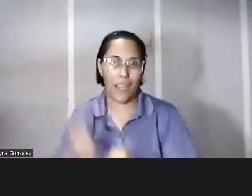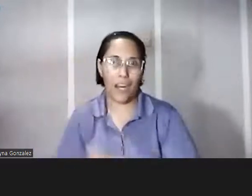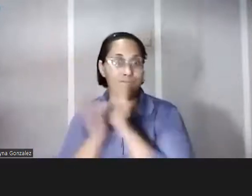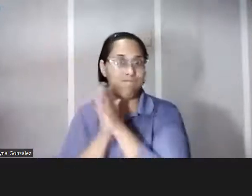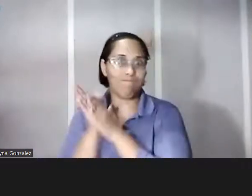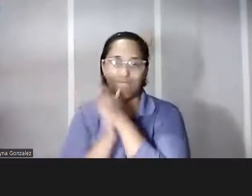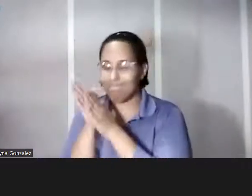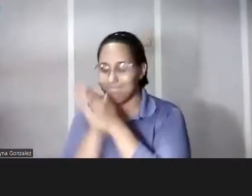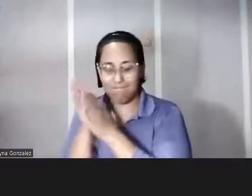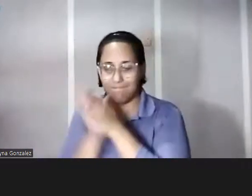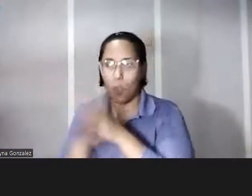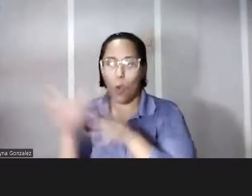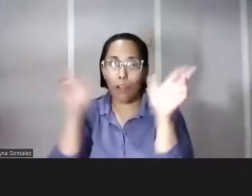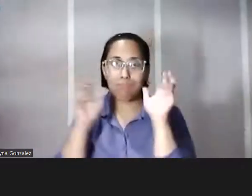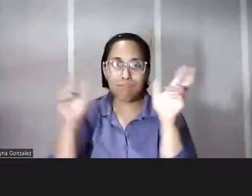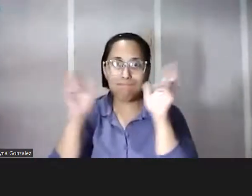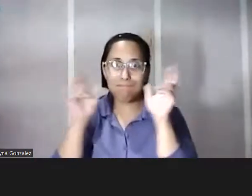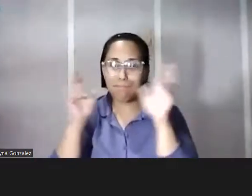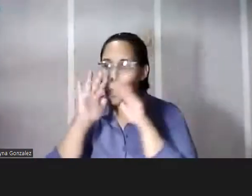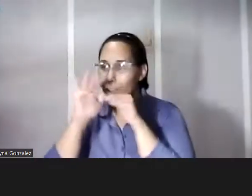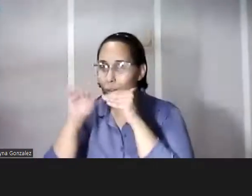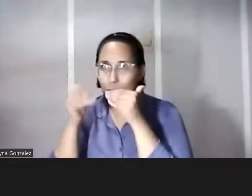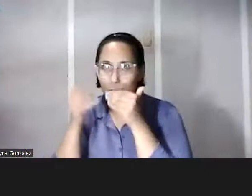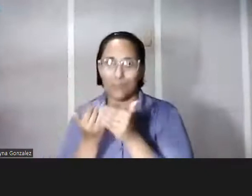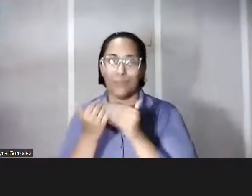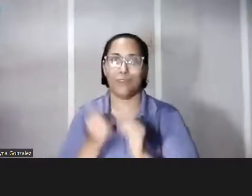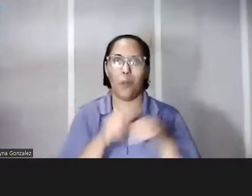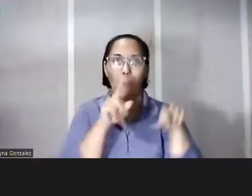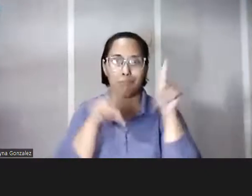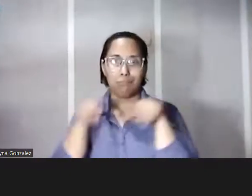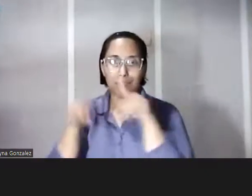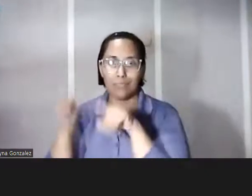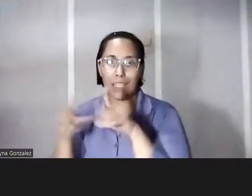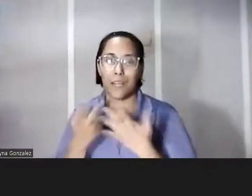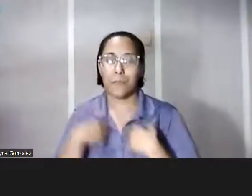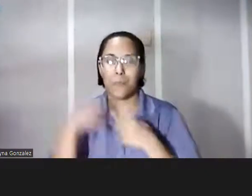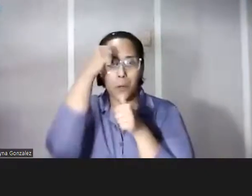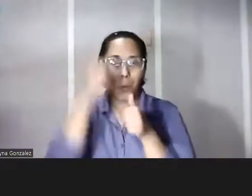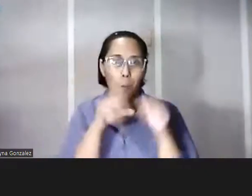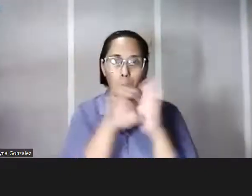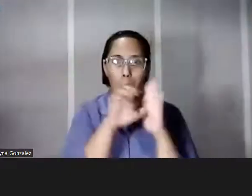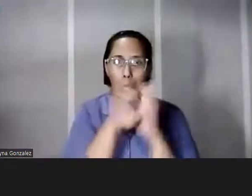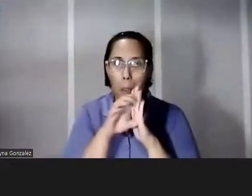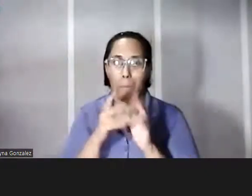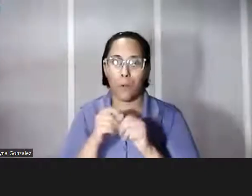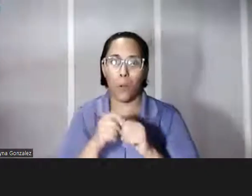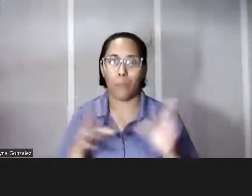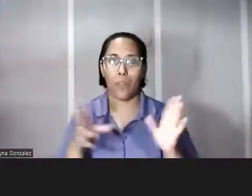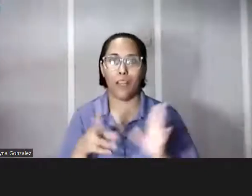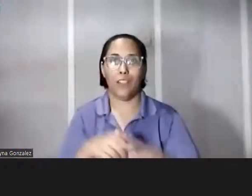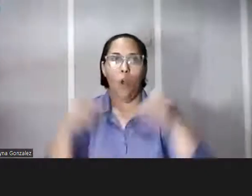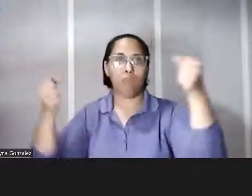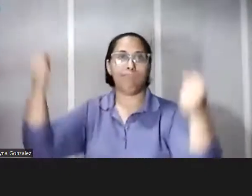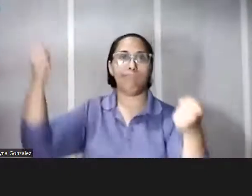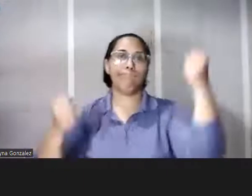interesantísimo porque ahí uno escuchaba de todo recuerdo por ejemplo cuando entraban al aire los camioneros que